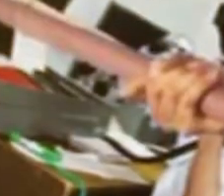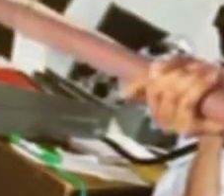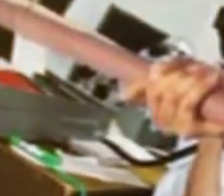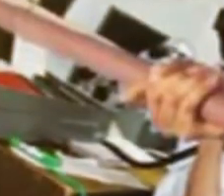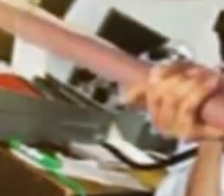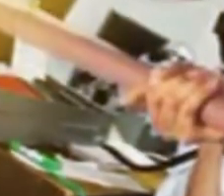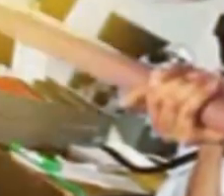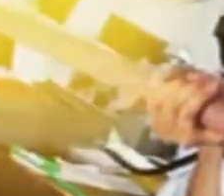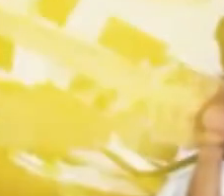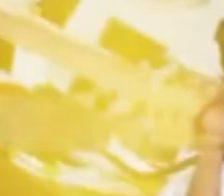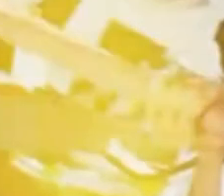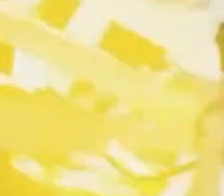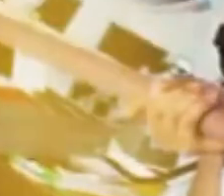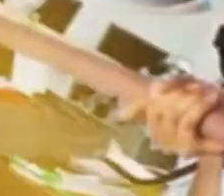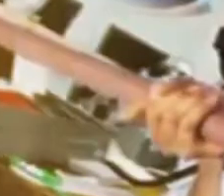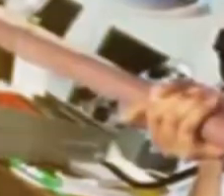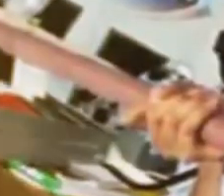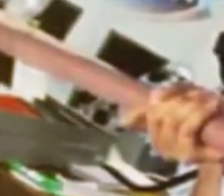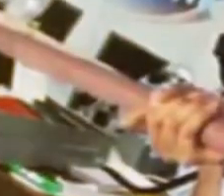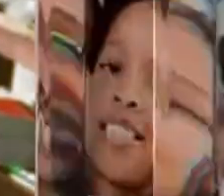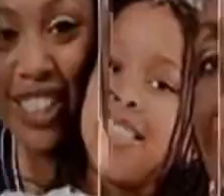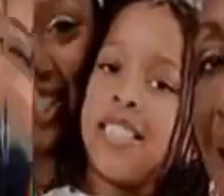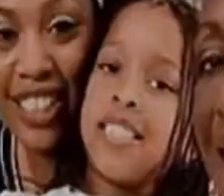La pareja como su fundamento.